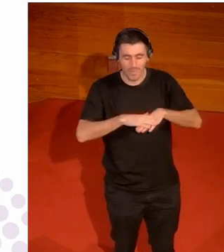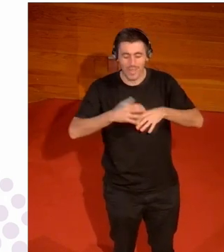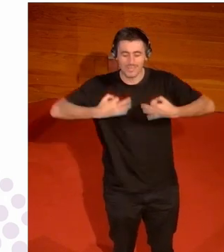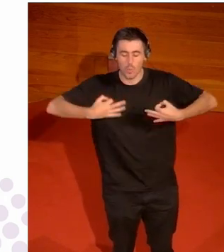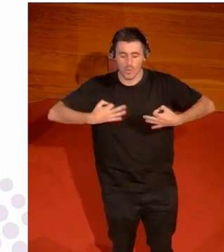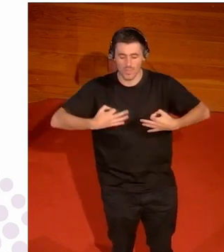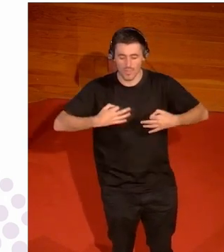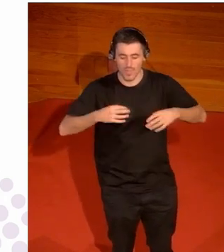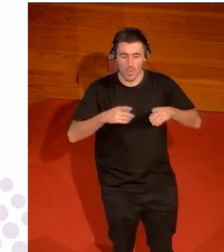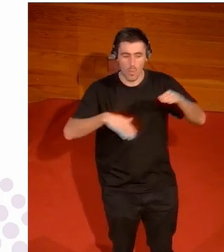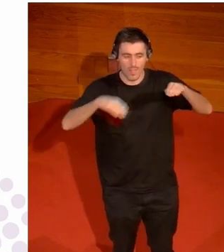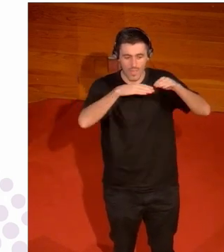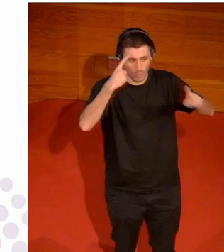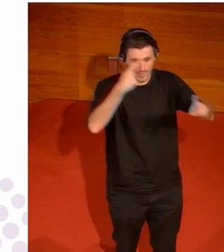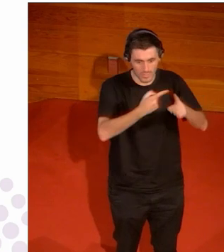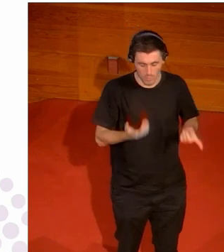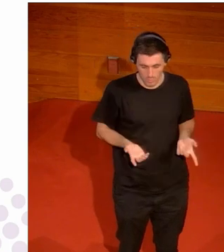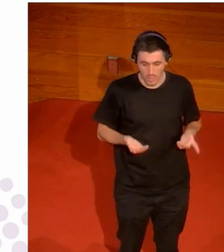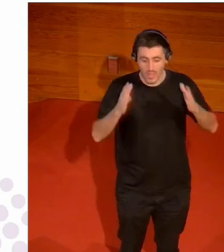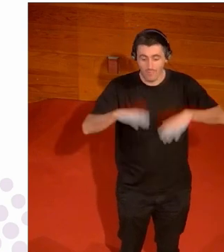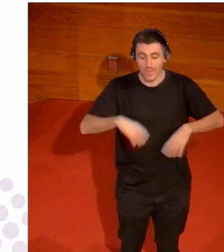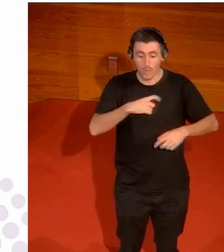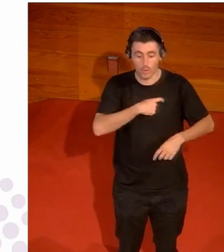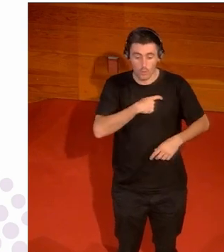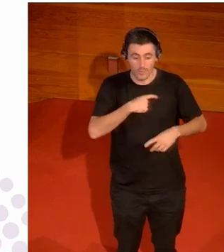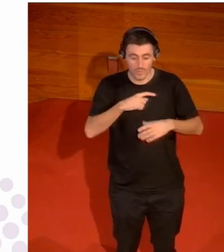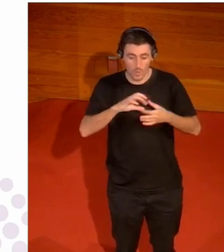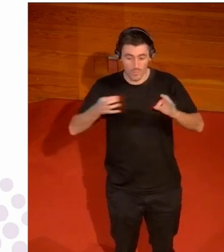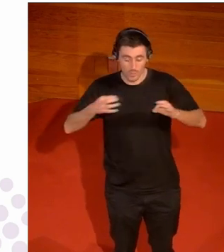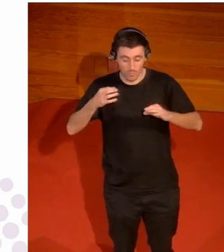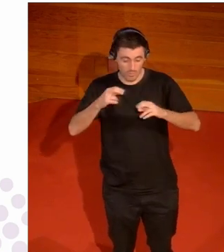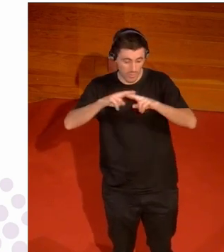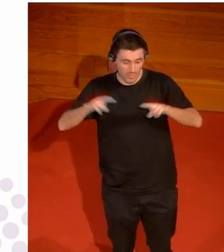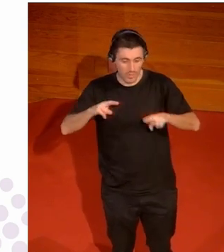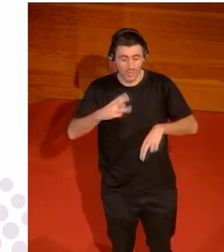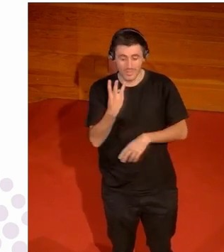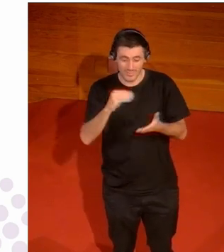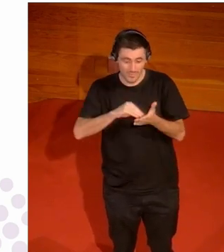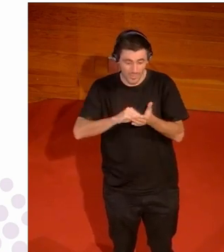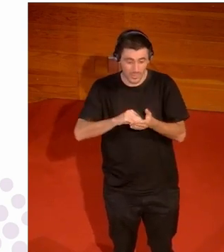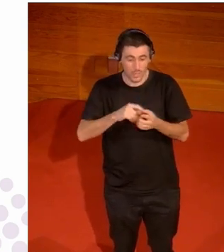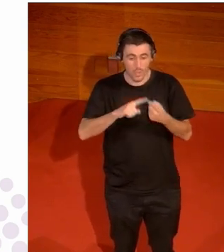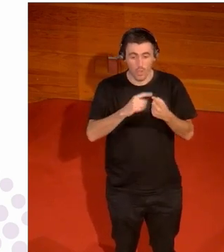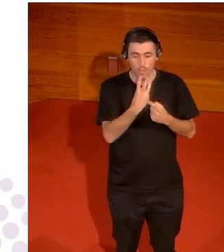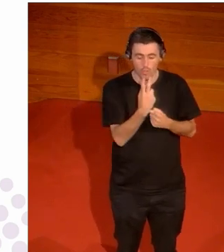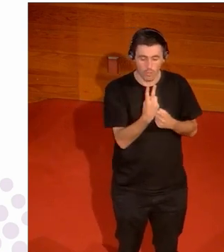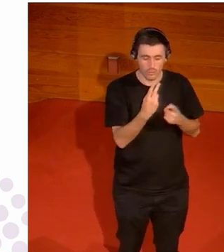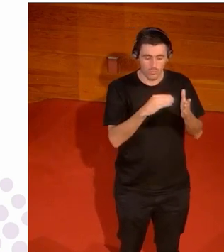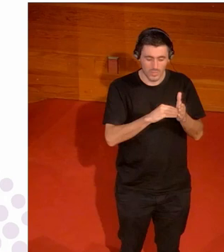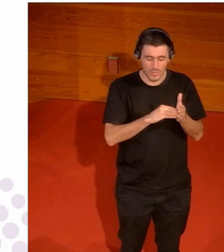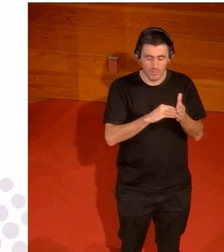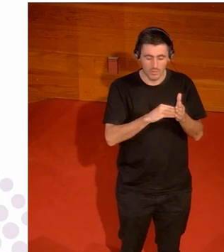el Comité Olímpico Internacional ha regulado en tres ocasiones en 2003 en 2015 y en 2021